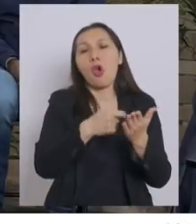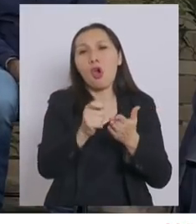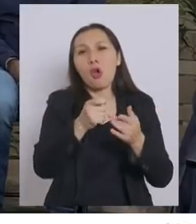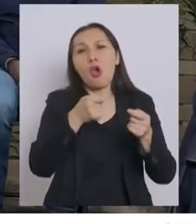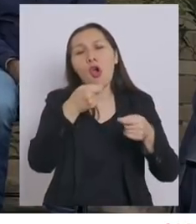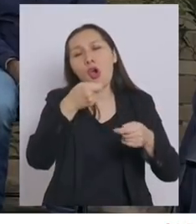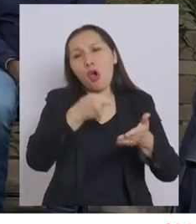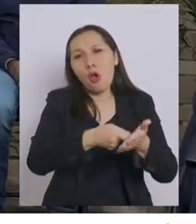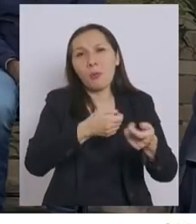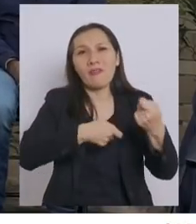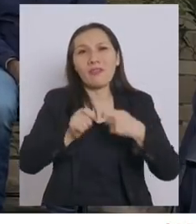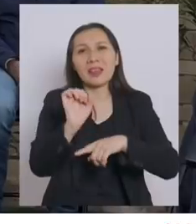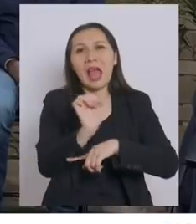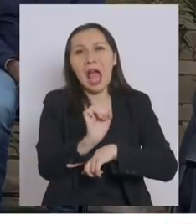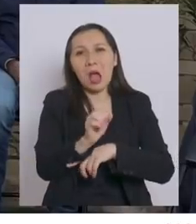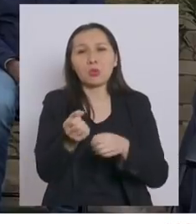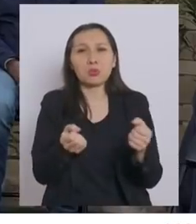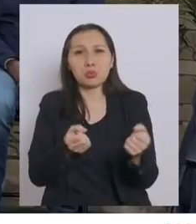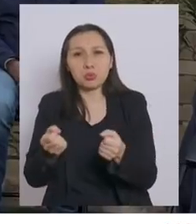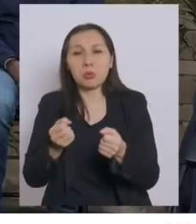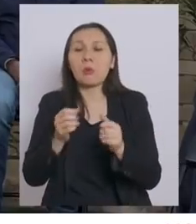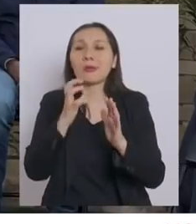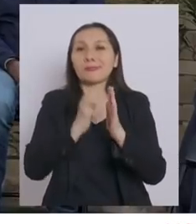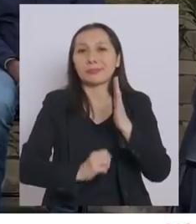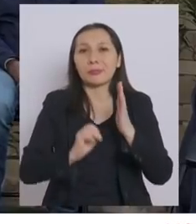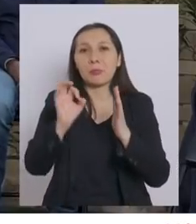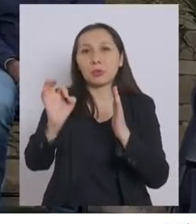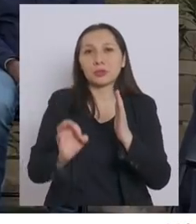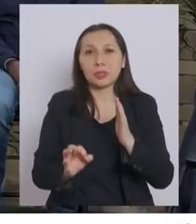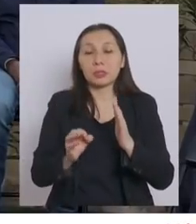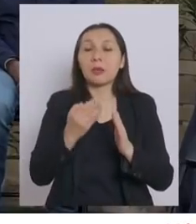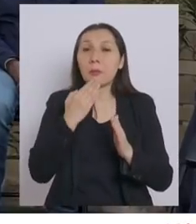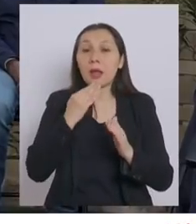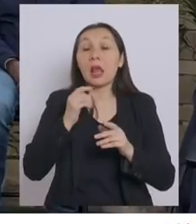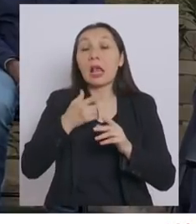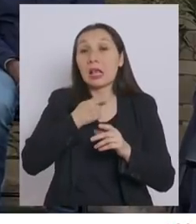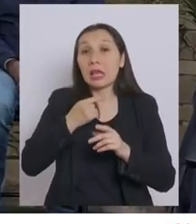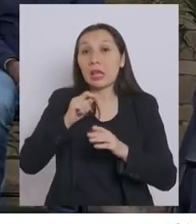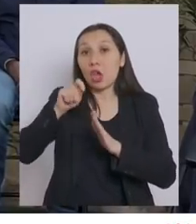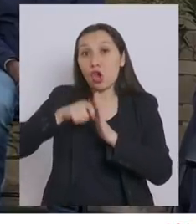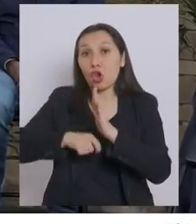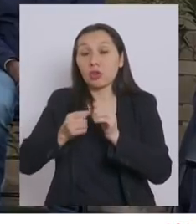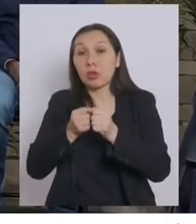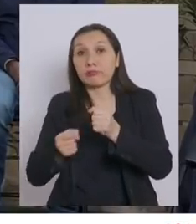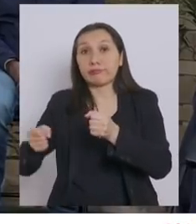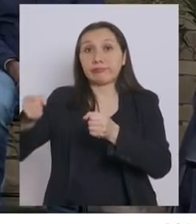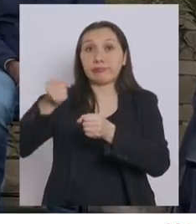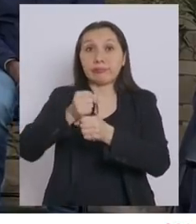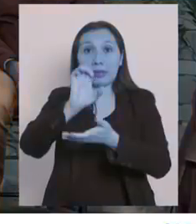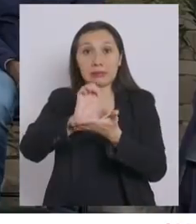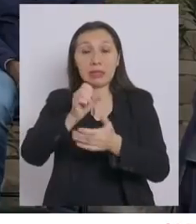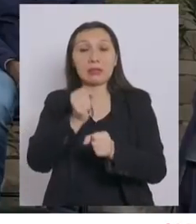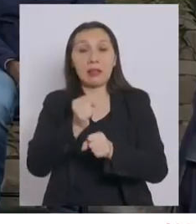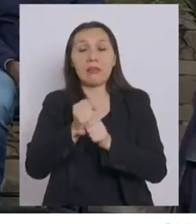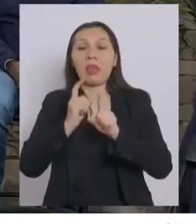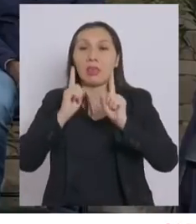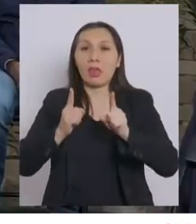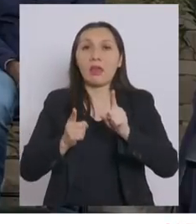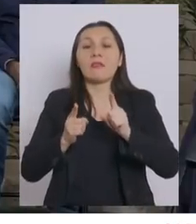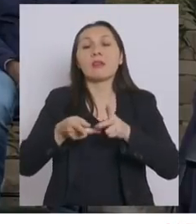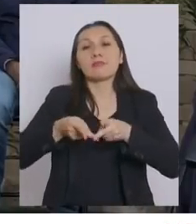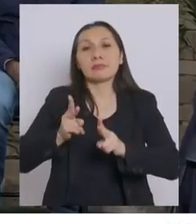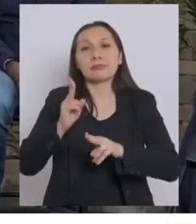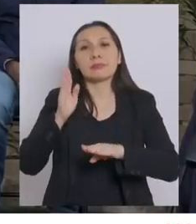un inmueble o vehículo motorizado y para ser contratado o promovido en el Estado, deberá autorizar el